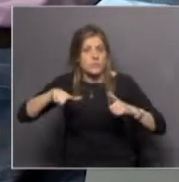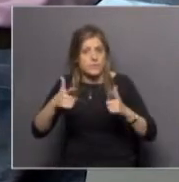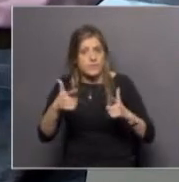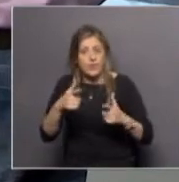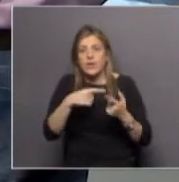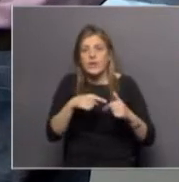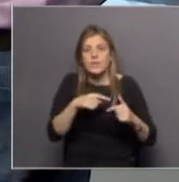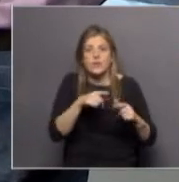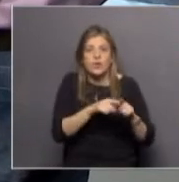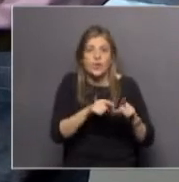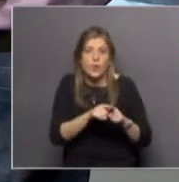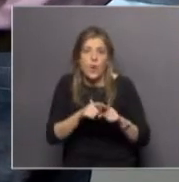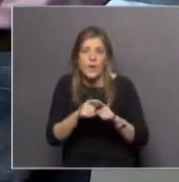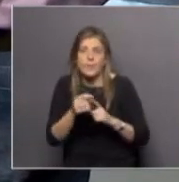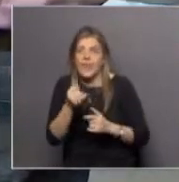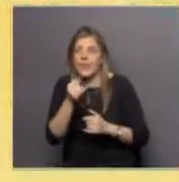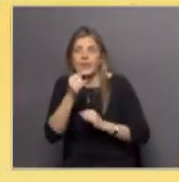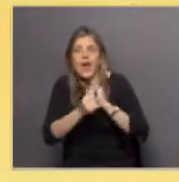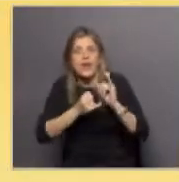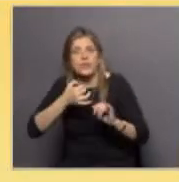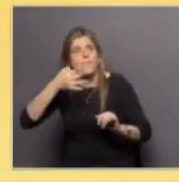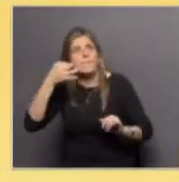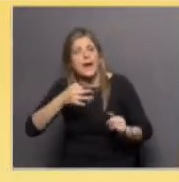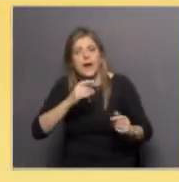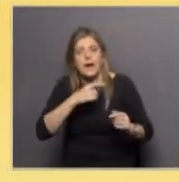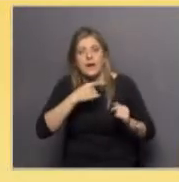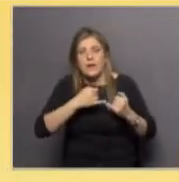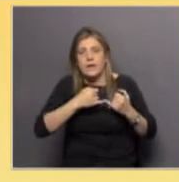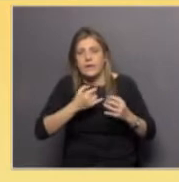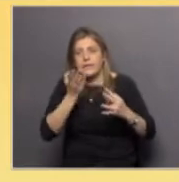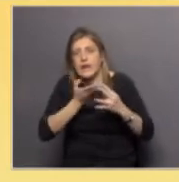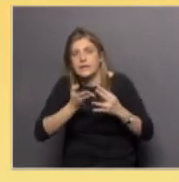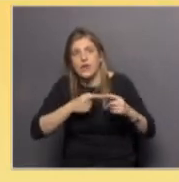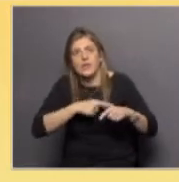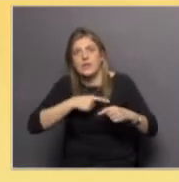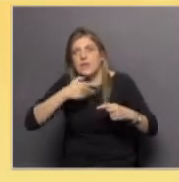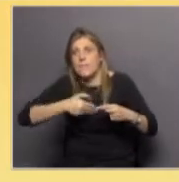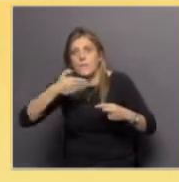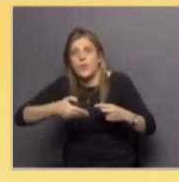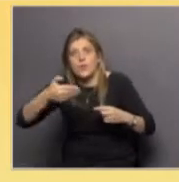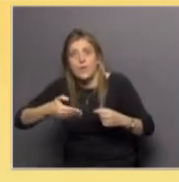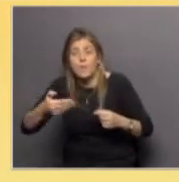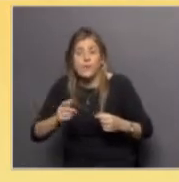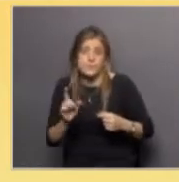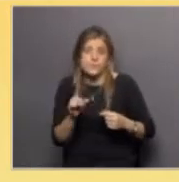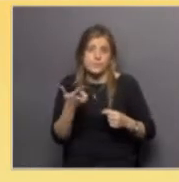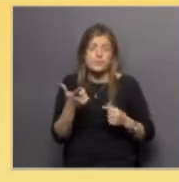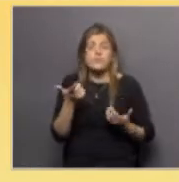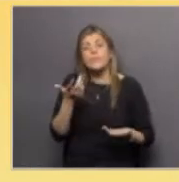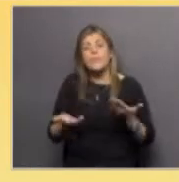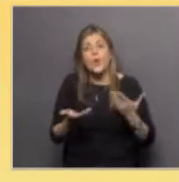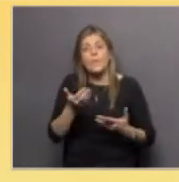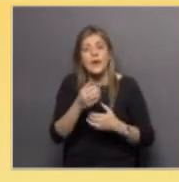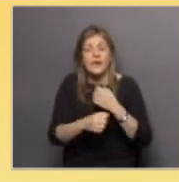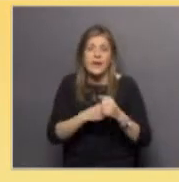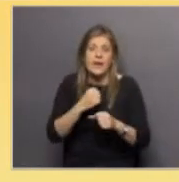temporal de datos, pero sí hemos visto comparando, por ejemplo, el año